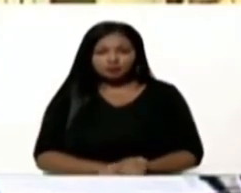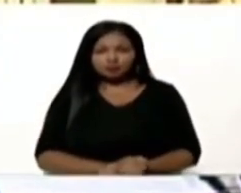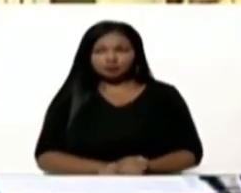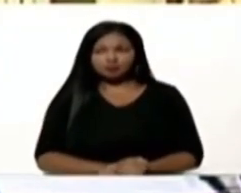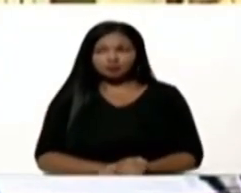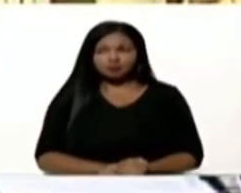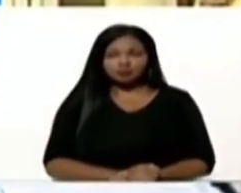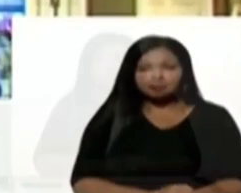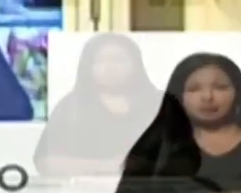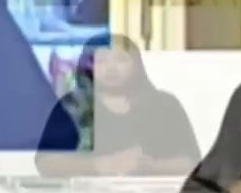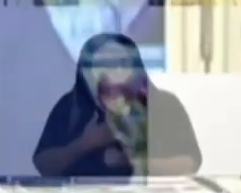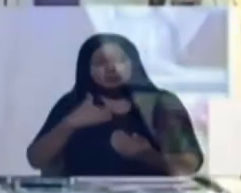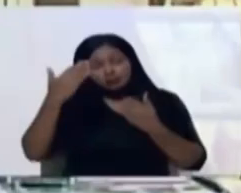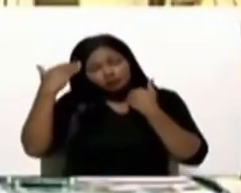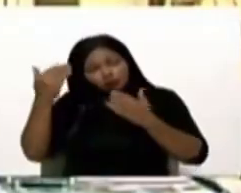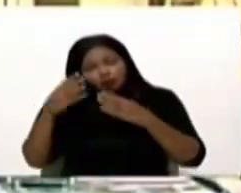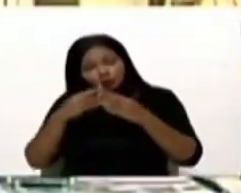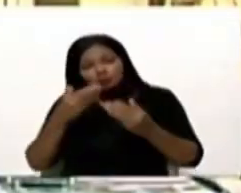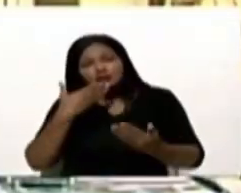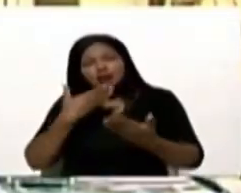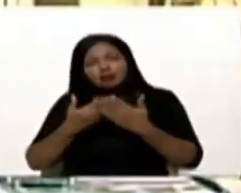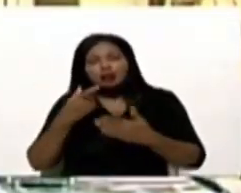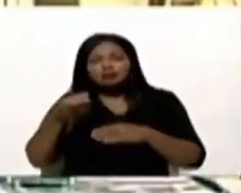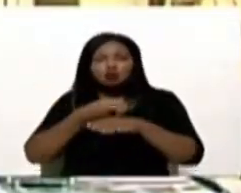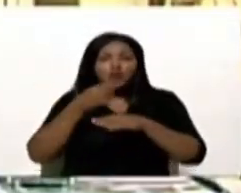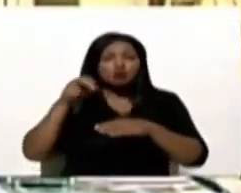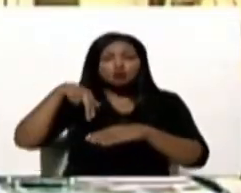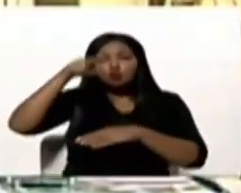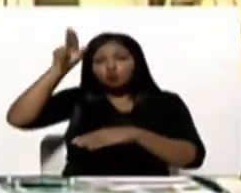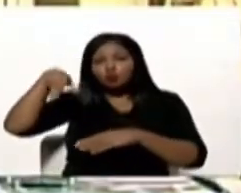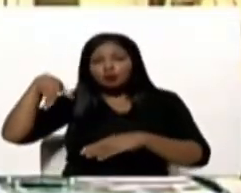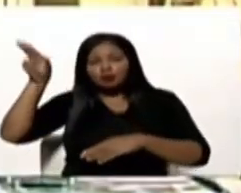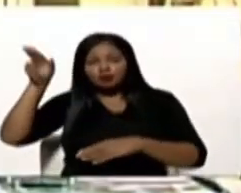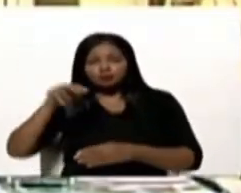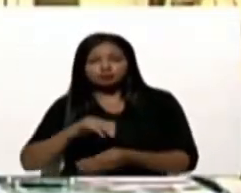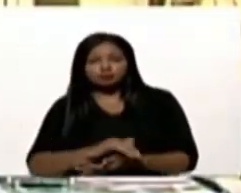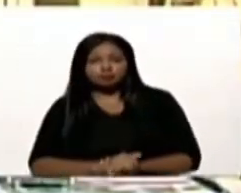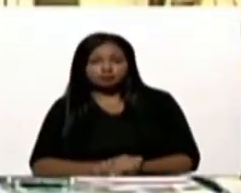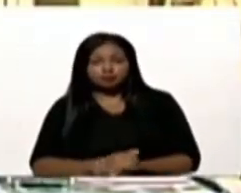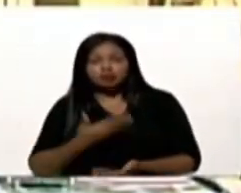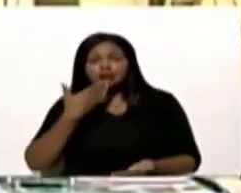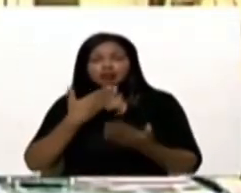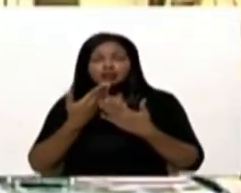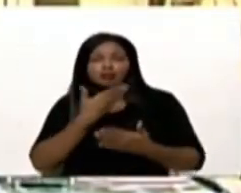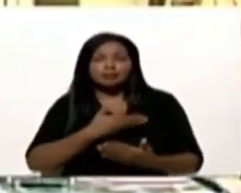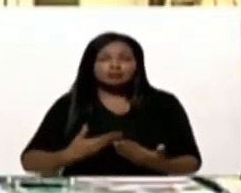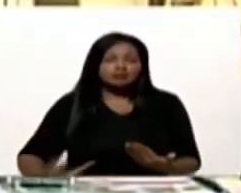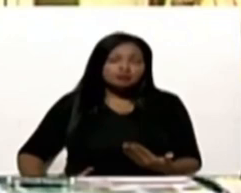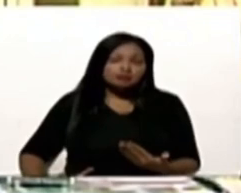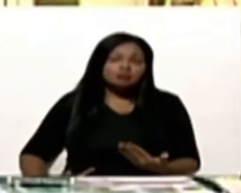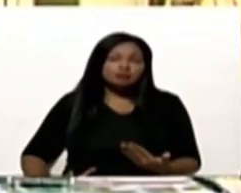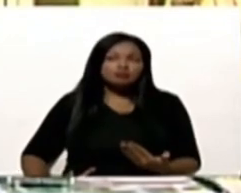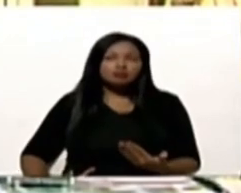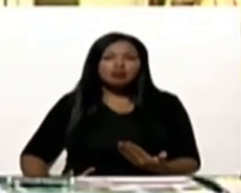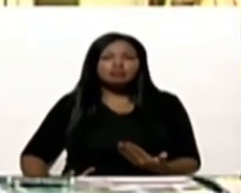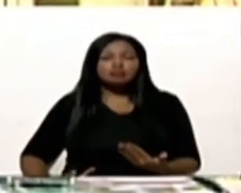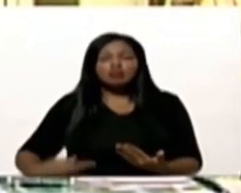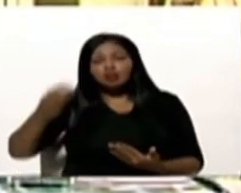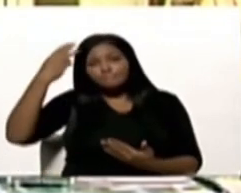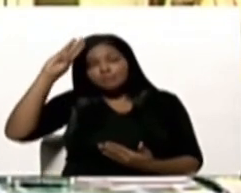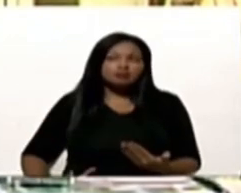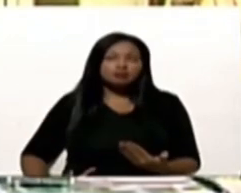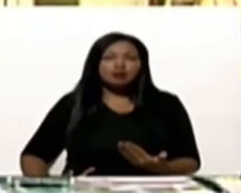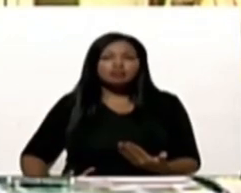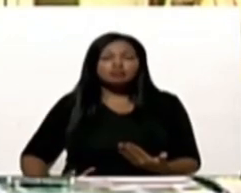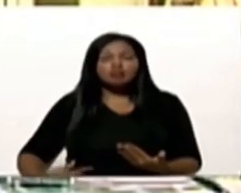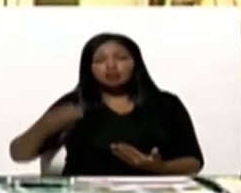Ese es el camino, el diálogo. Gracias al gobierno de Noruega. Gracias al presidente López Obrador y al canciller Mauricio